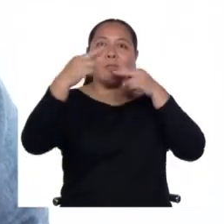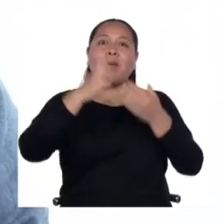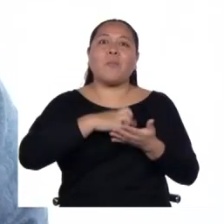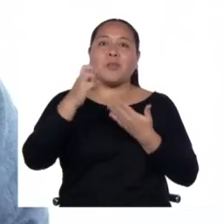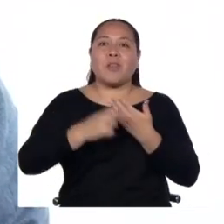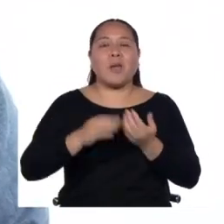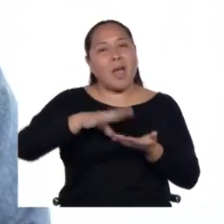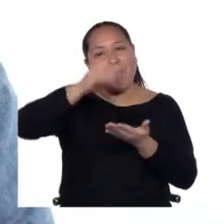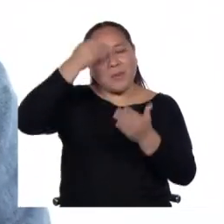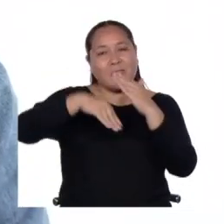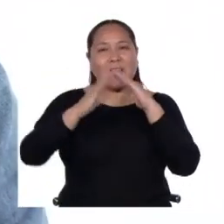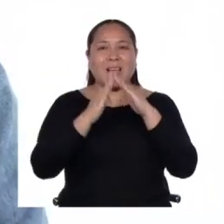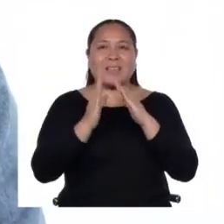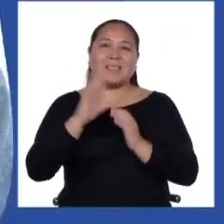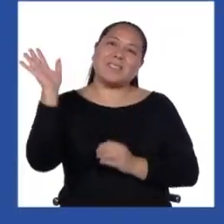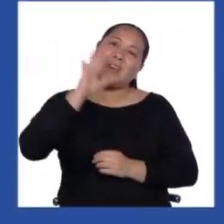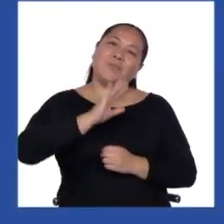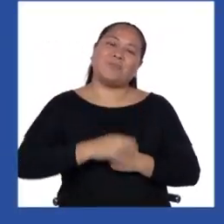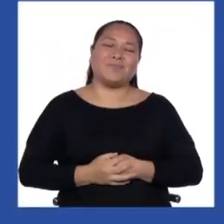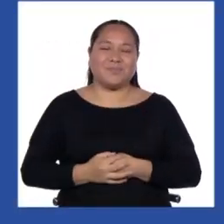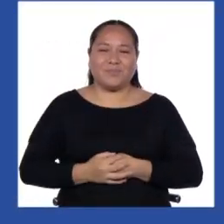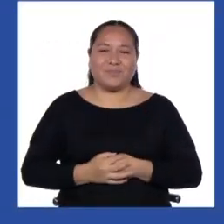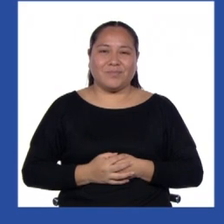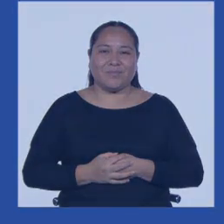episodio de Aprendo en Casa. Chao.